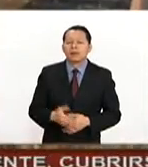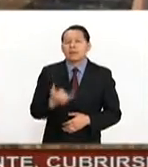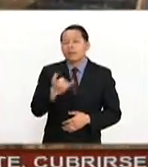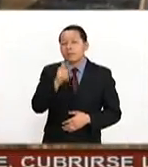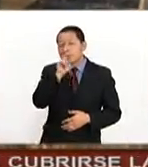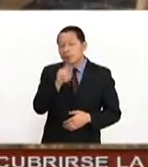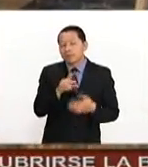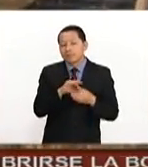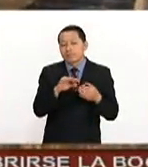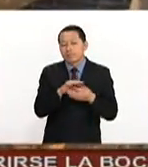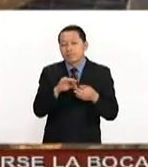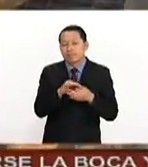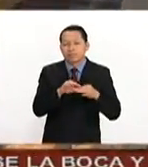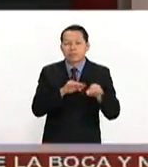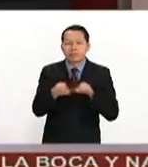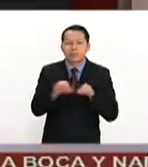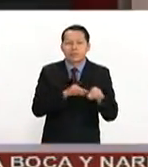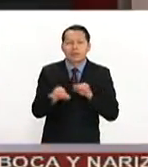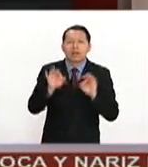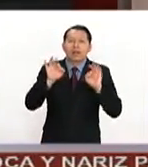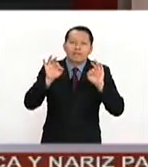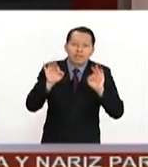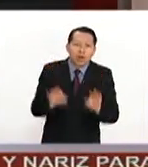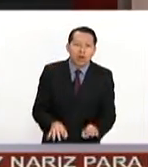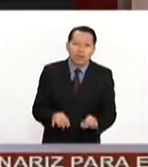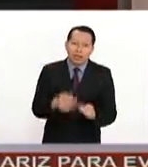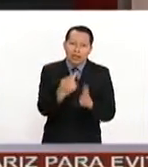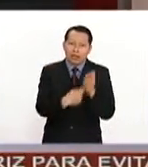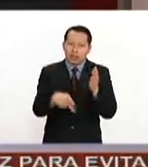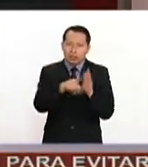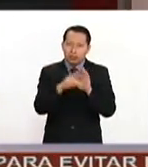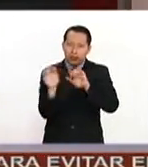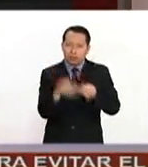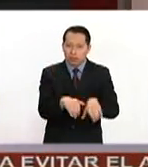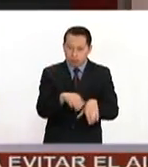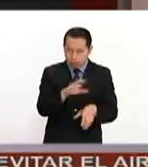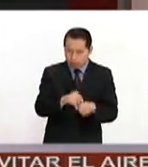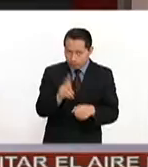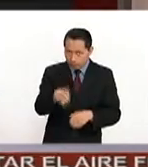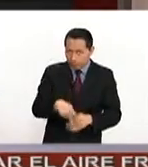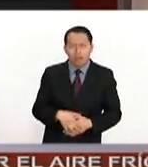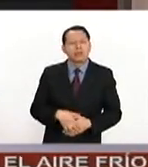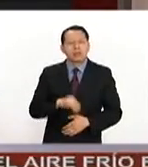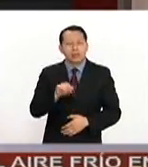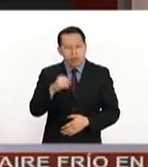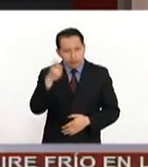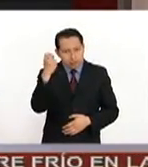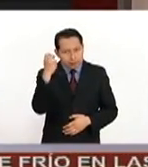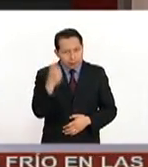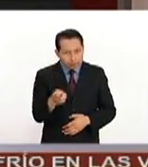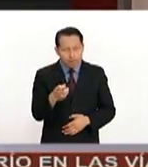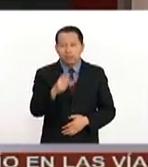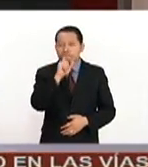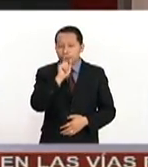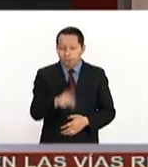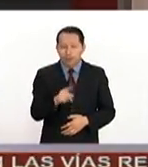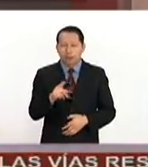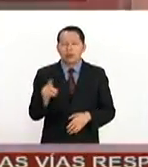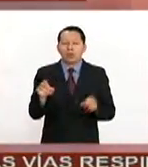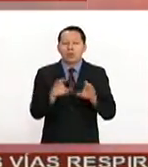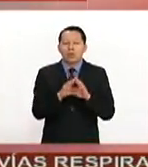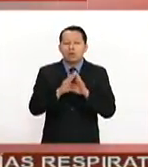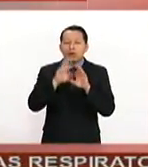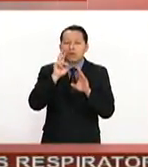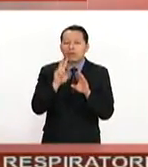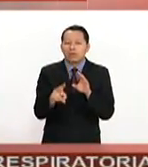recalcar que son empleos formales en todos sentidos, ¿no? Efectivamente, mira, si nosotros vemos el acumulado